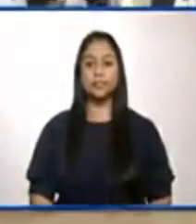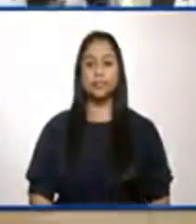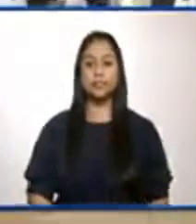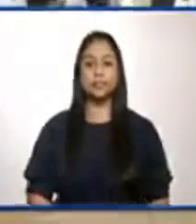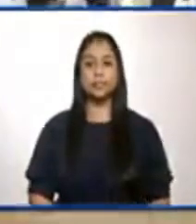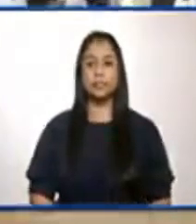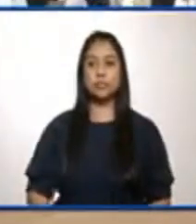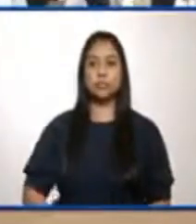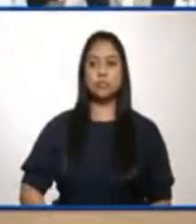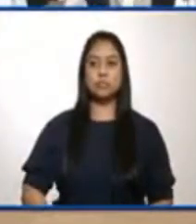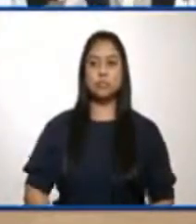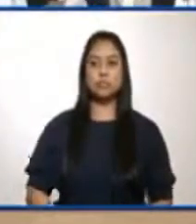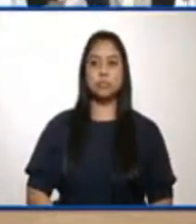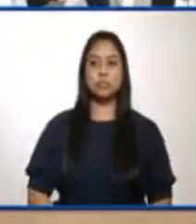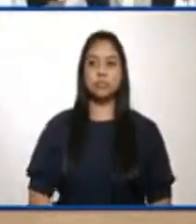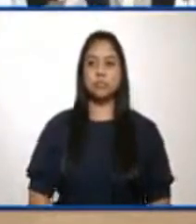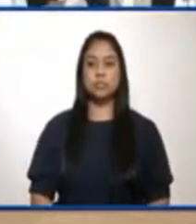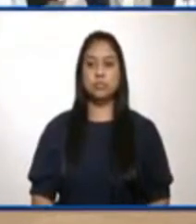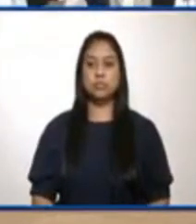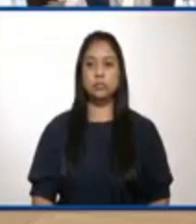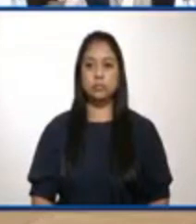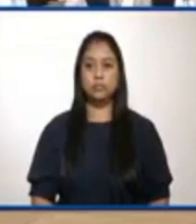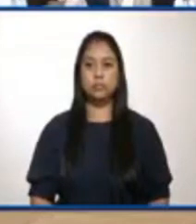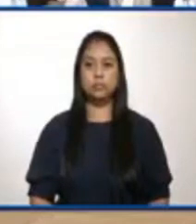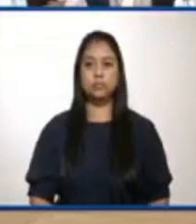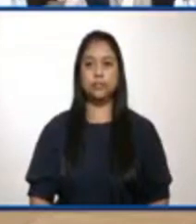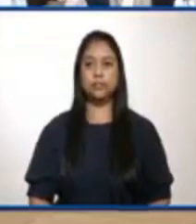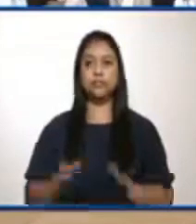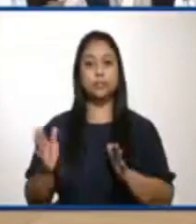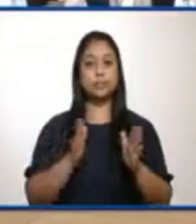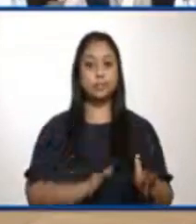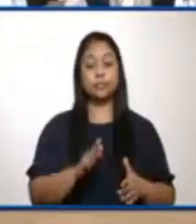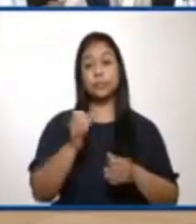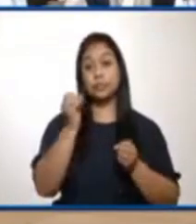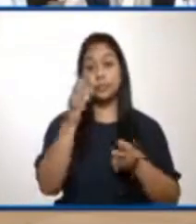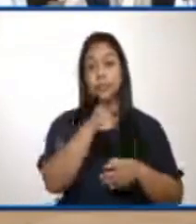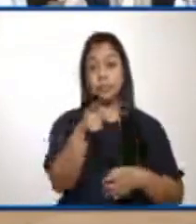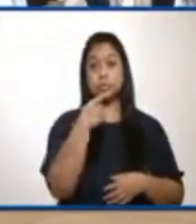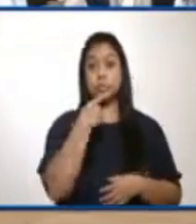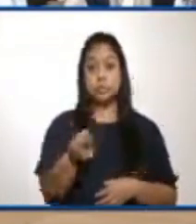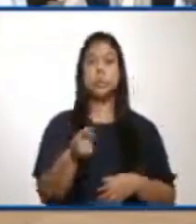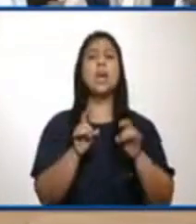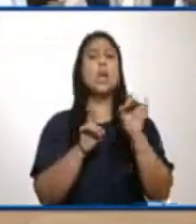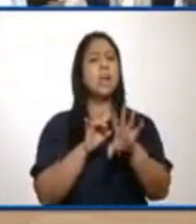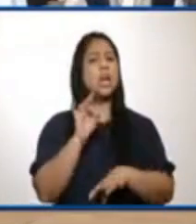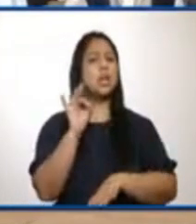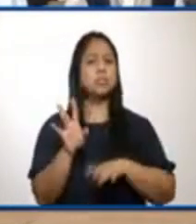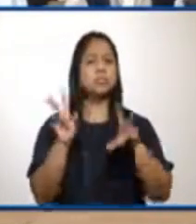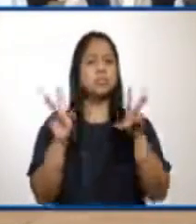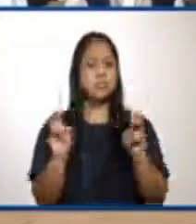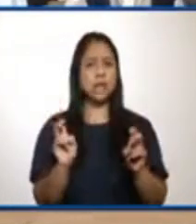Falta una señora ministra. Ministra, usted hablaba que se iban a ver algunos puntos sobre la posible